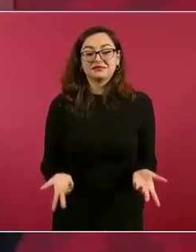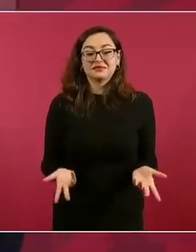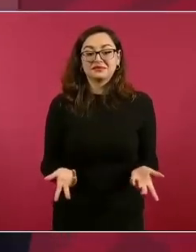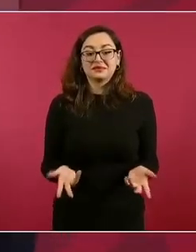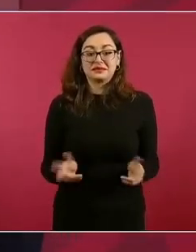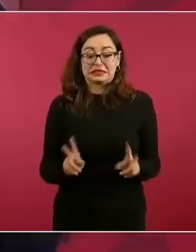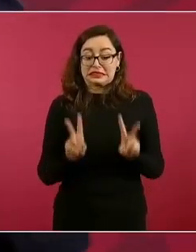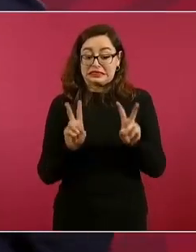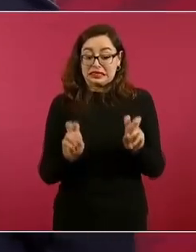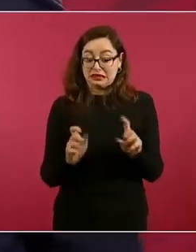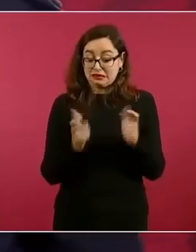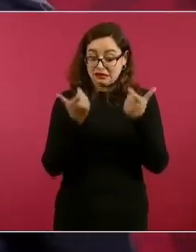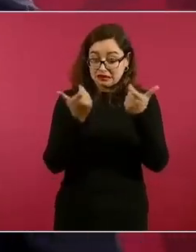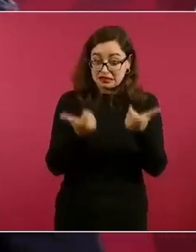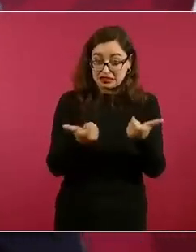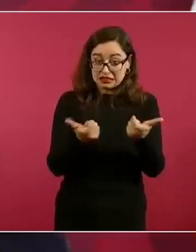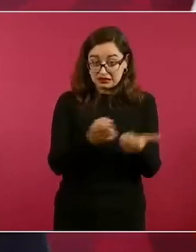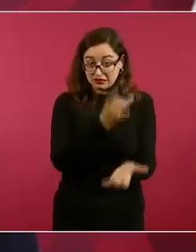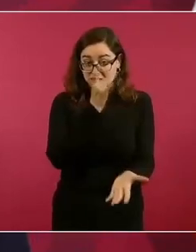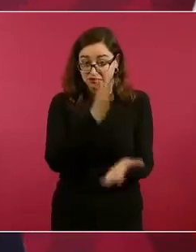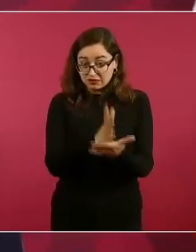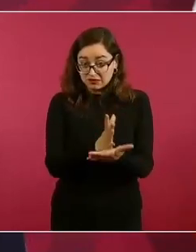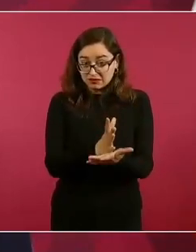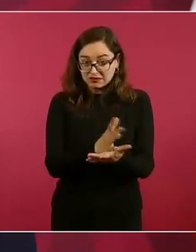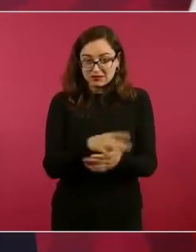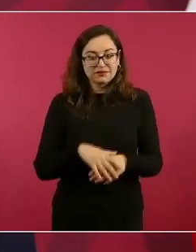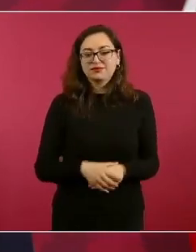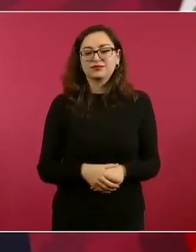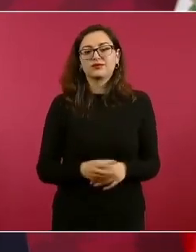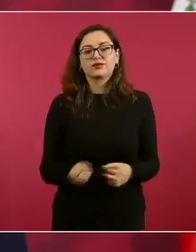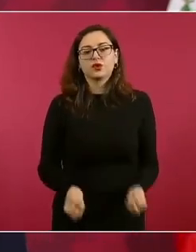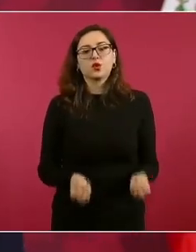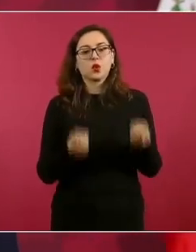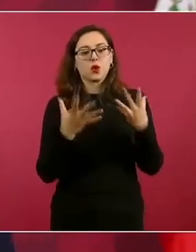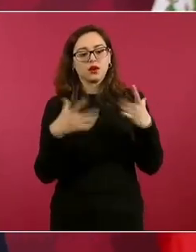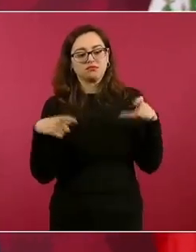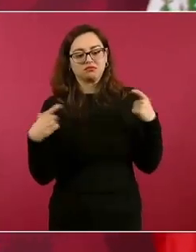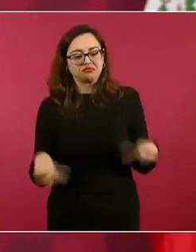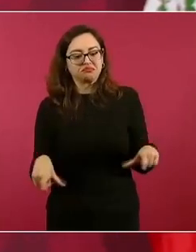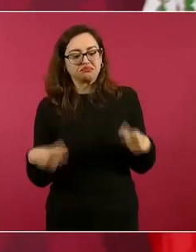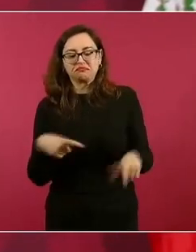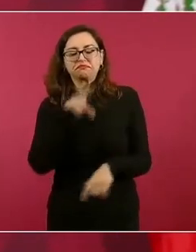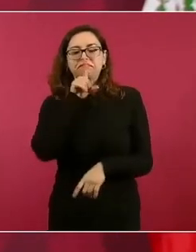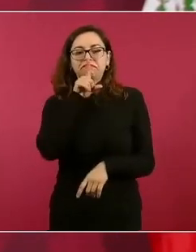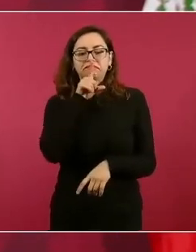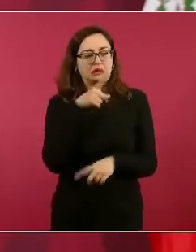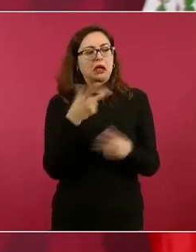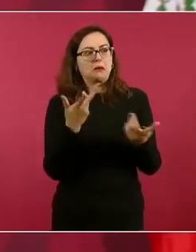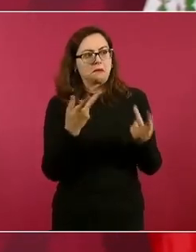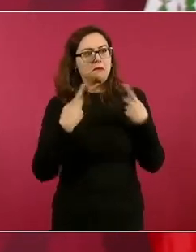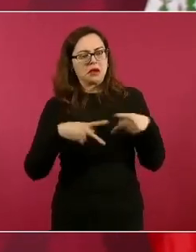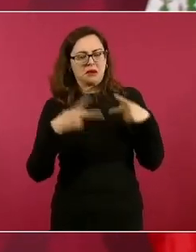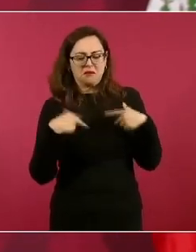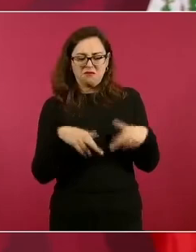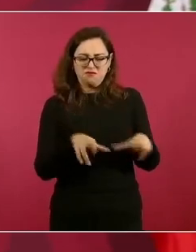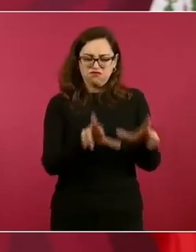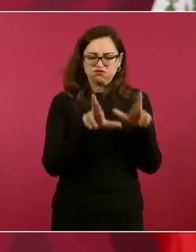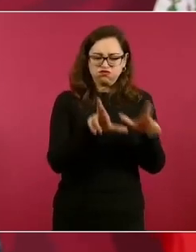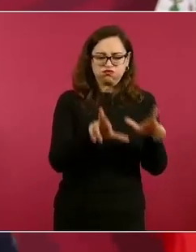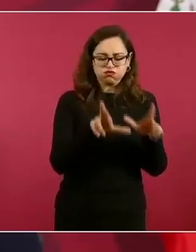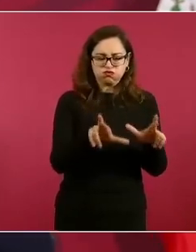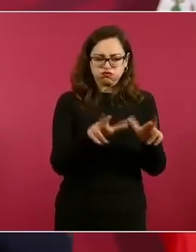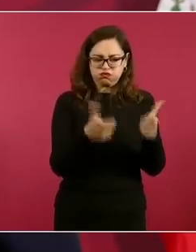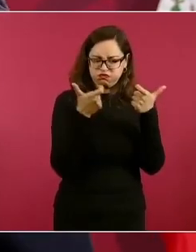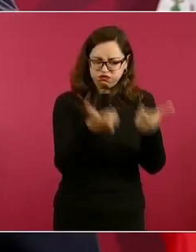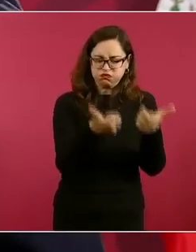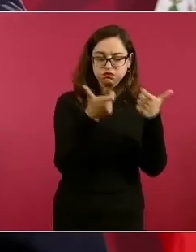sólo económica, no es cuánto tienes, hay gente que tiene y que tiene un pensamiento liberal.